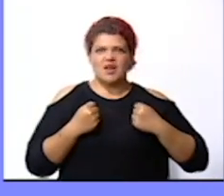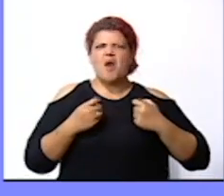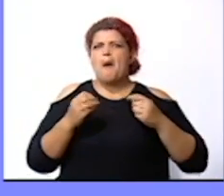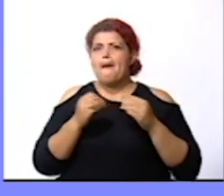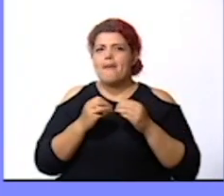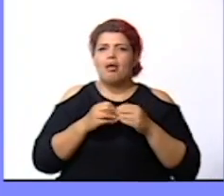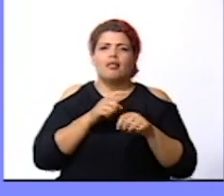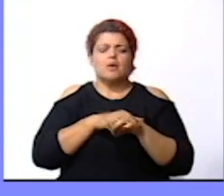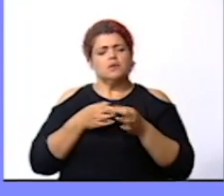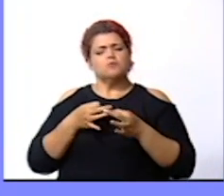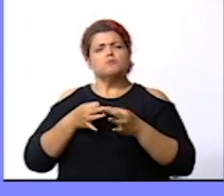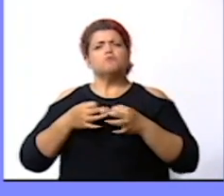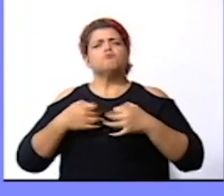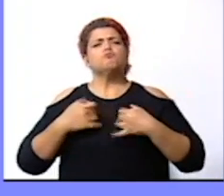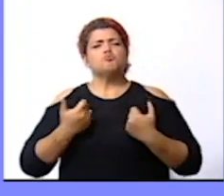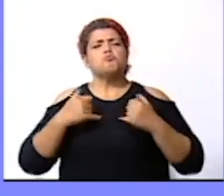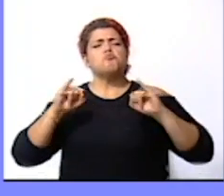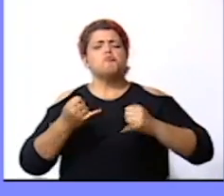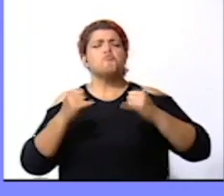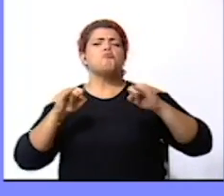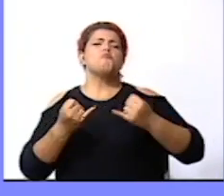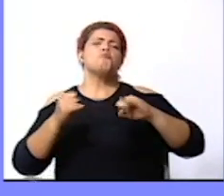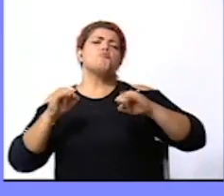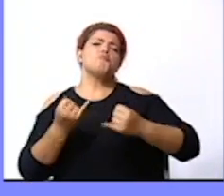más tiempo tú podrás jugar